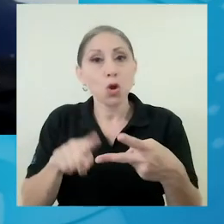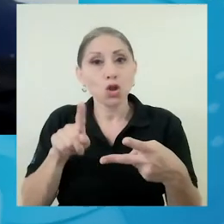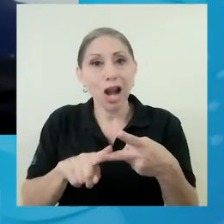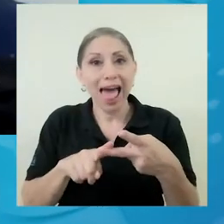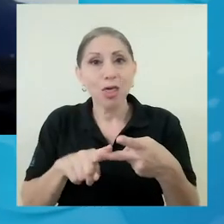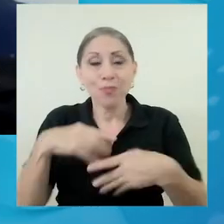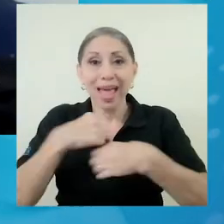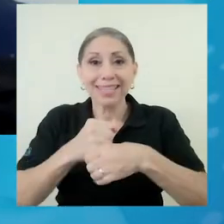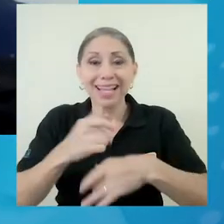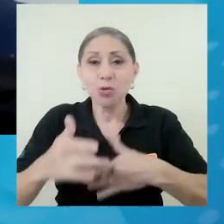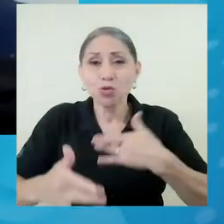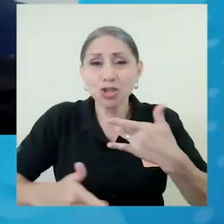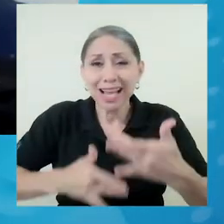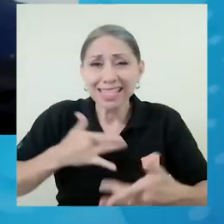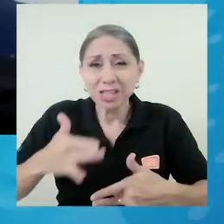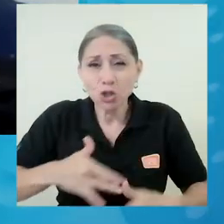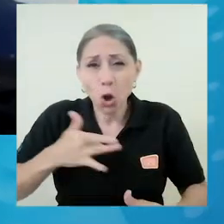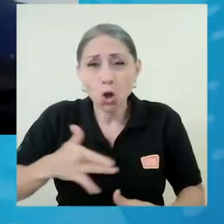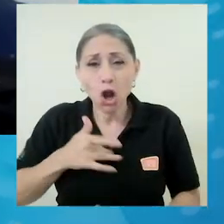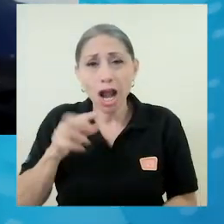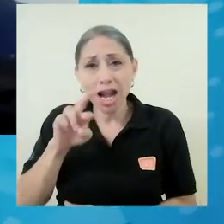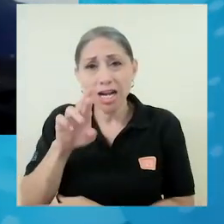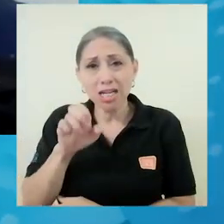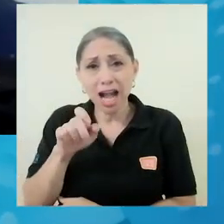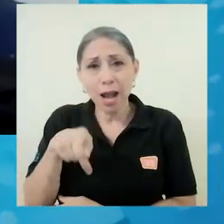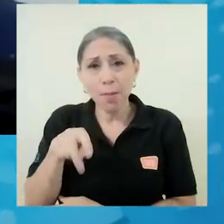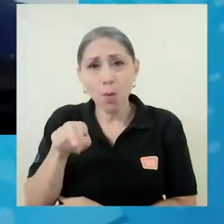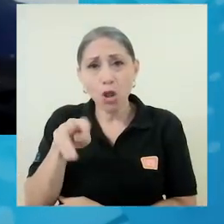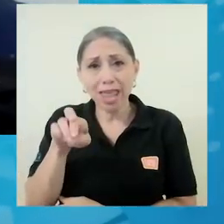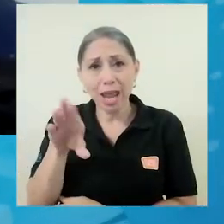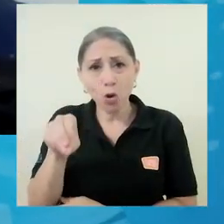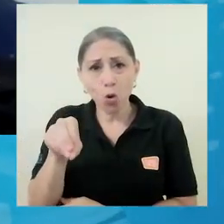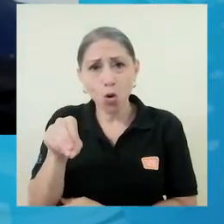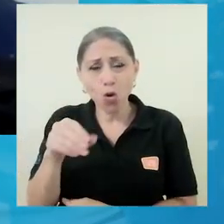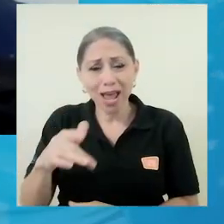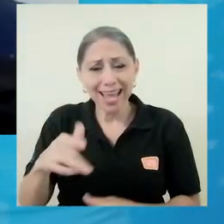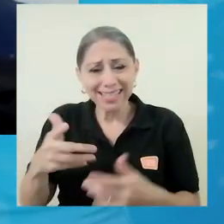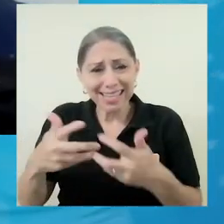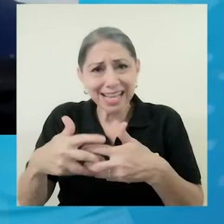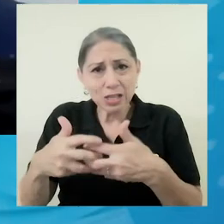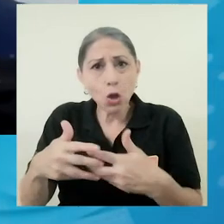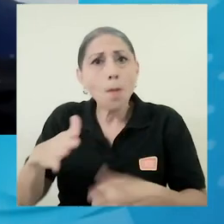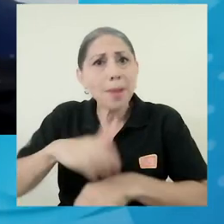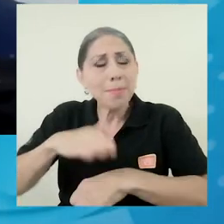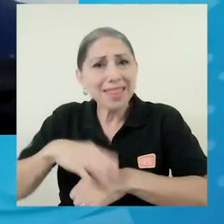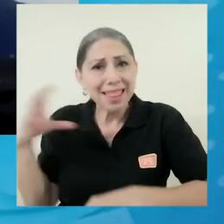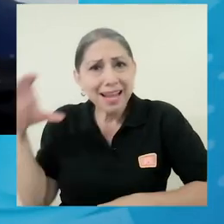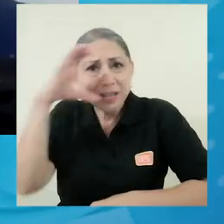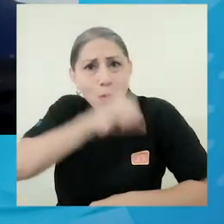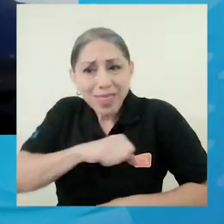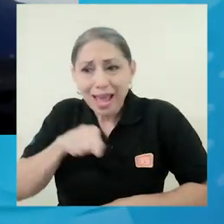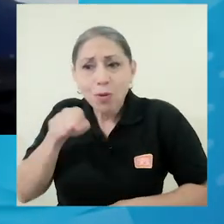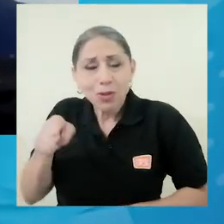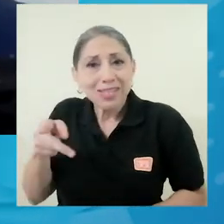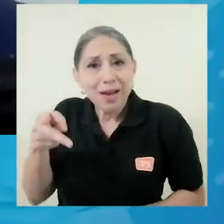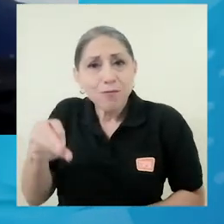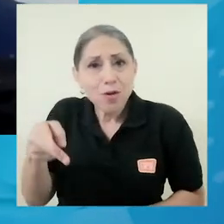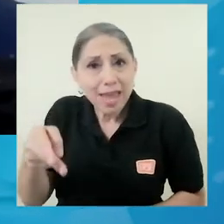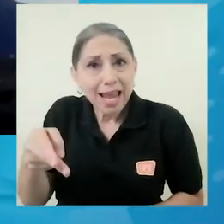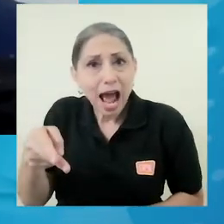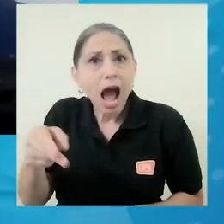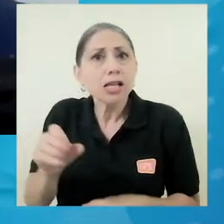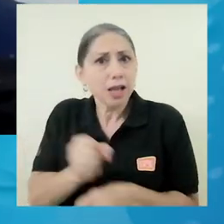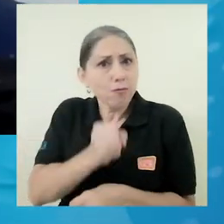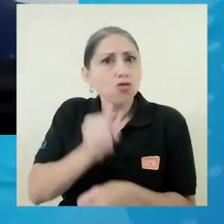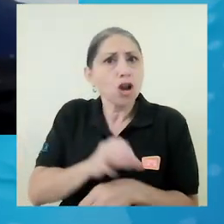un sensor, un reportero, que permite evidenciar cuando esa tijera está funcionando o